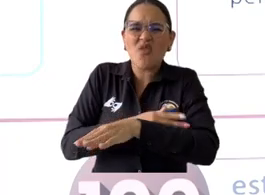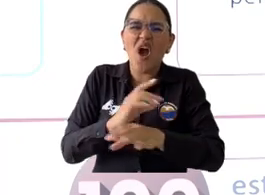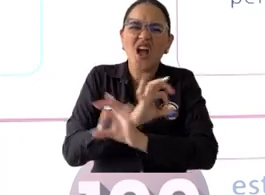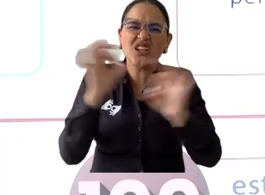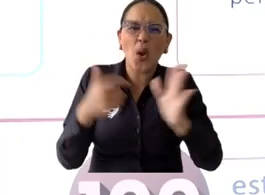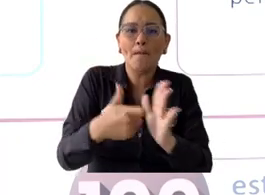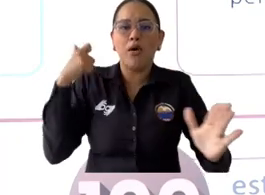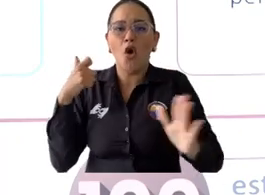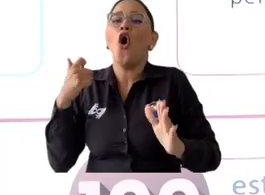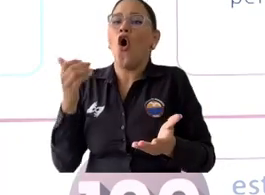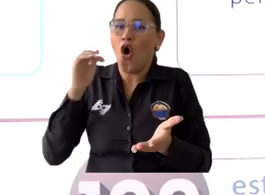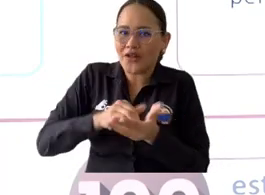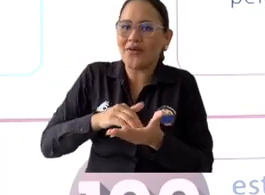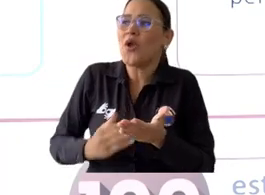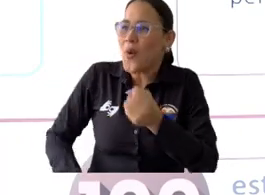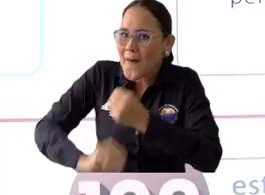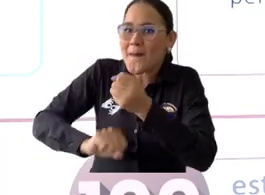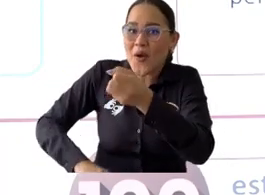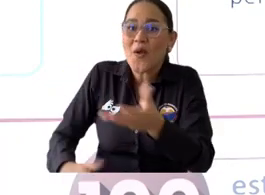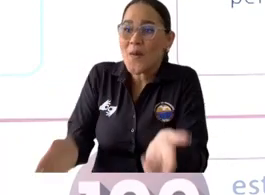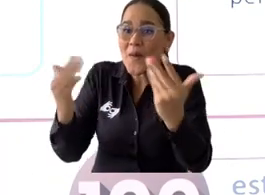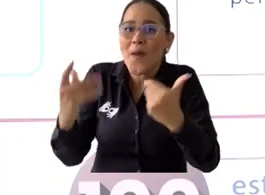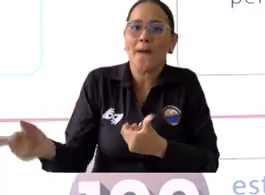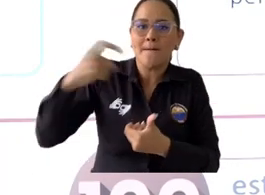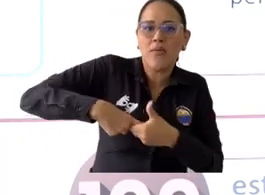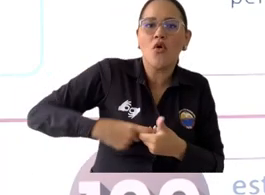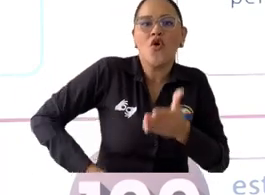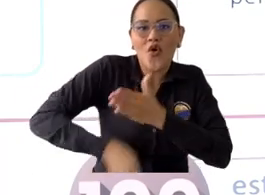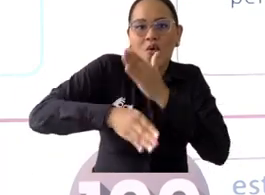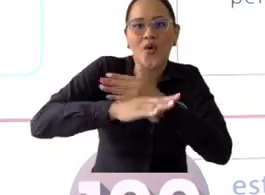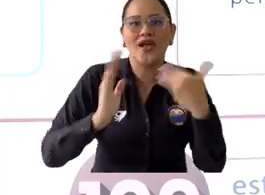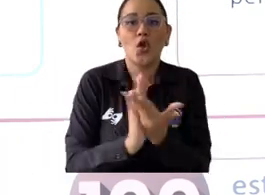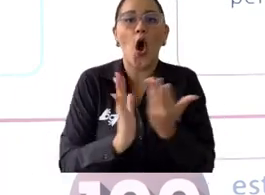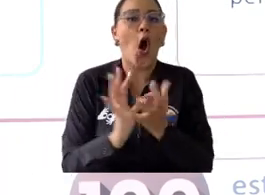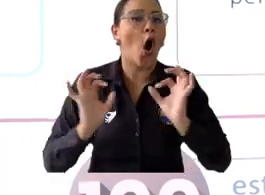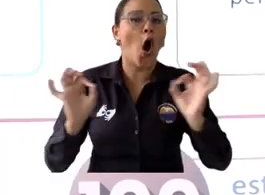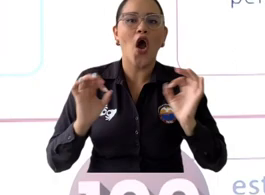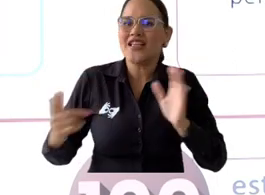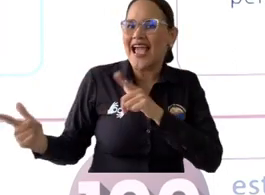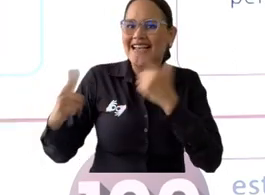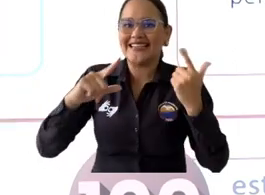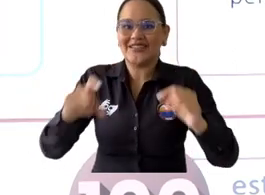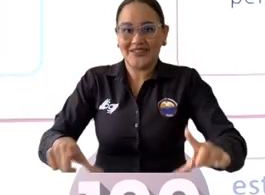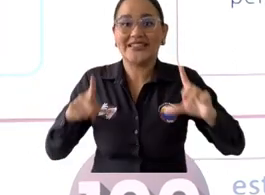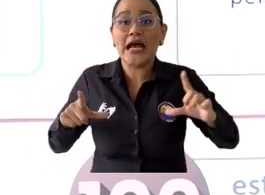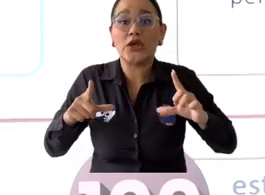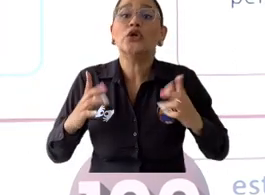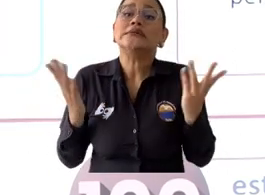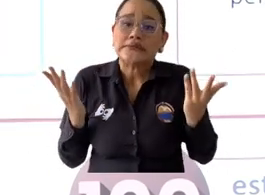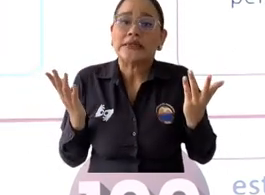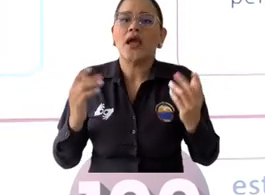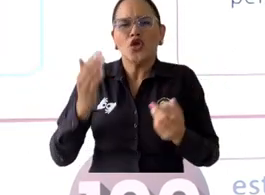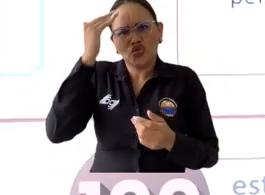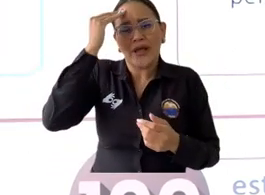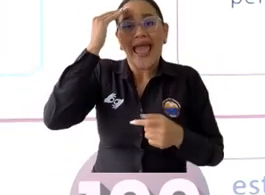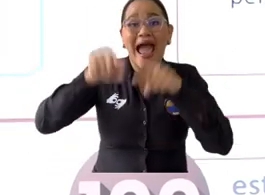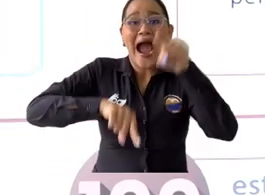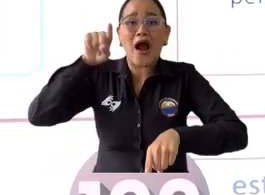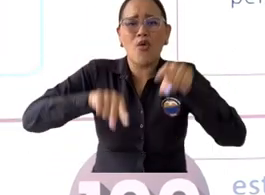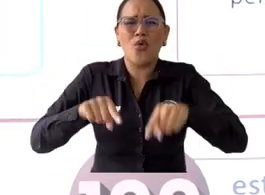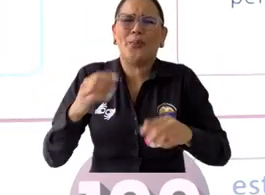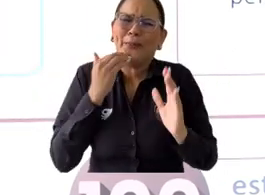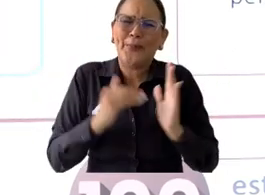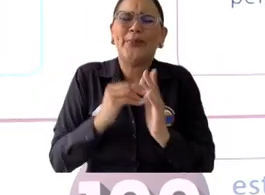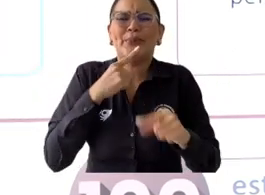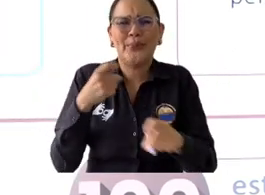es un problema académico. A veces debemos entender si no podemos tener las capacidades para optar por una carrera, pues debemos tener la posibilidad